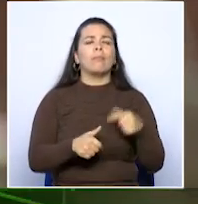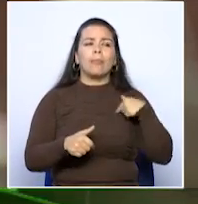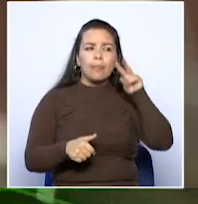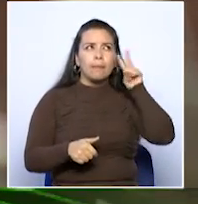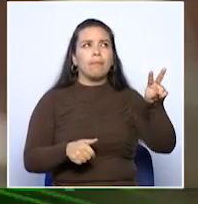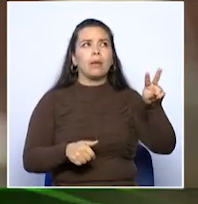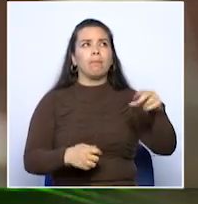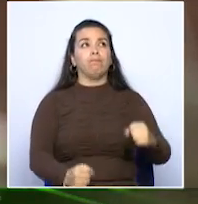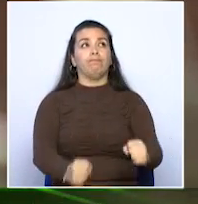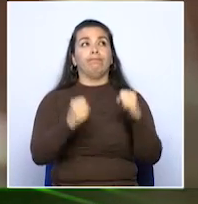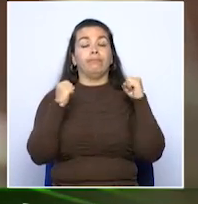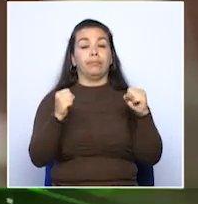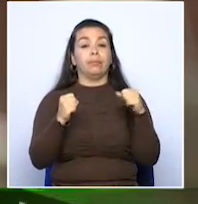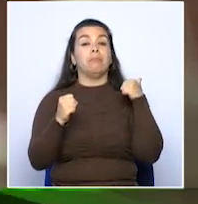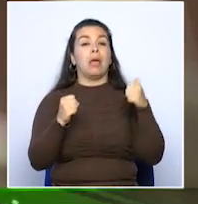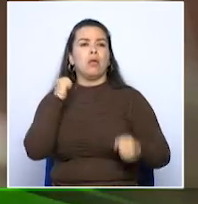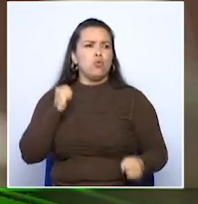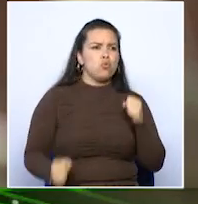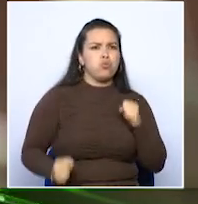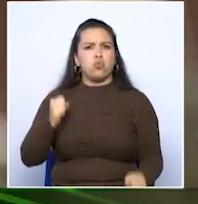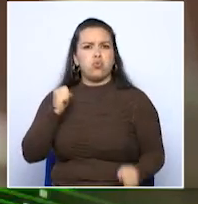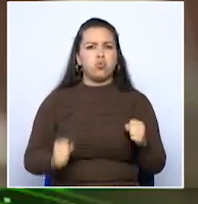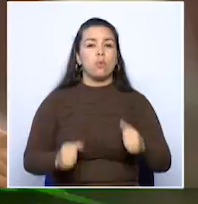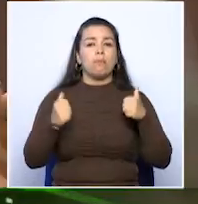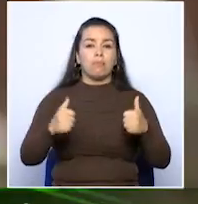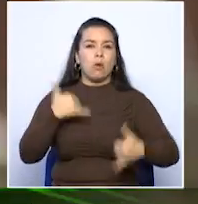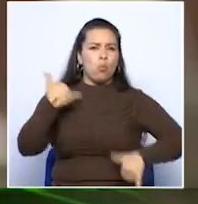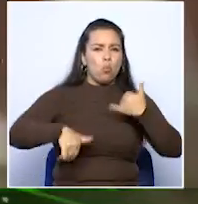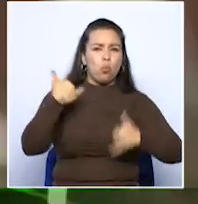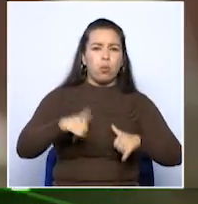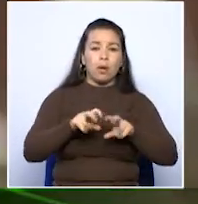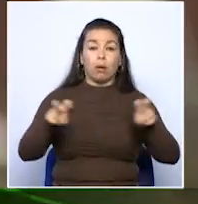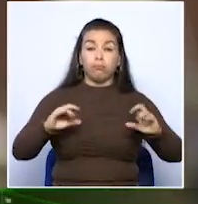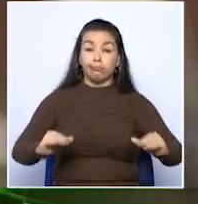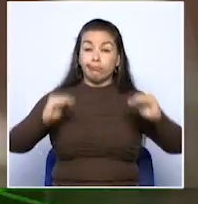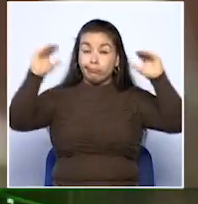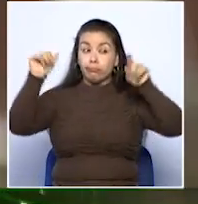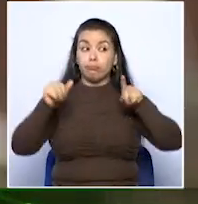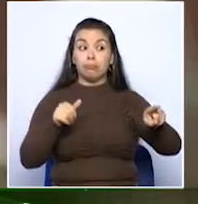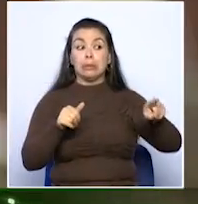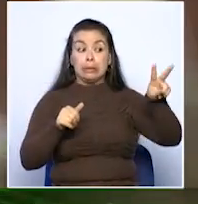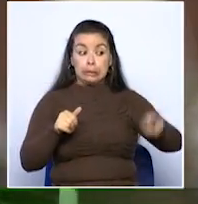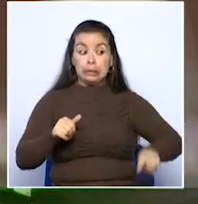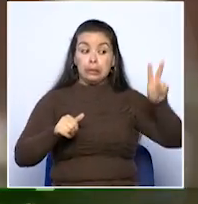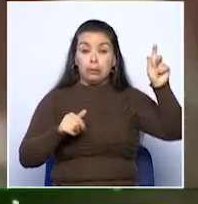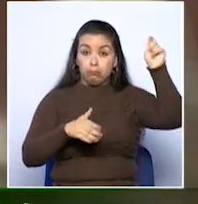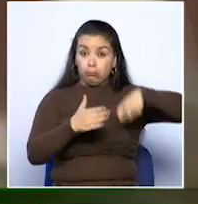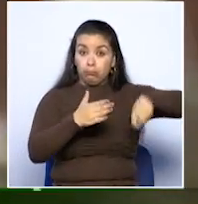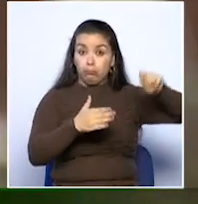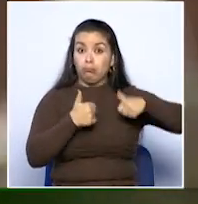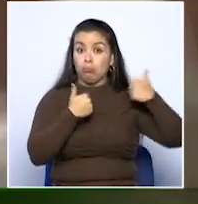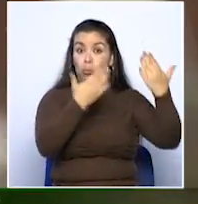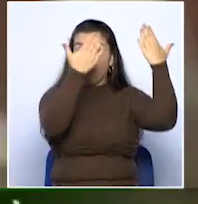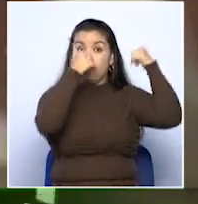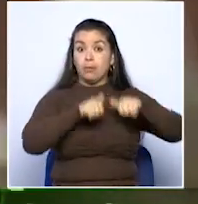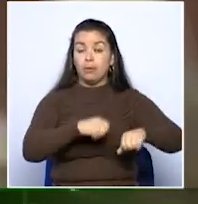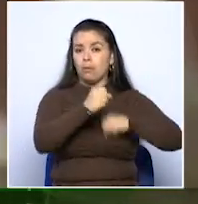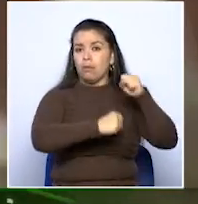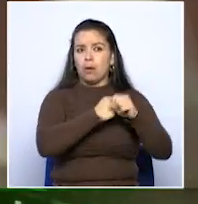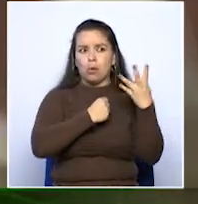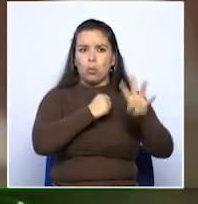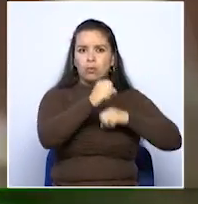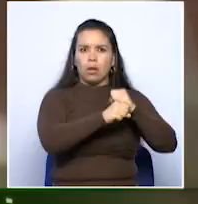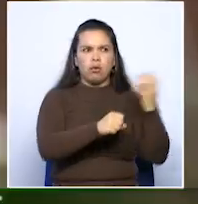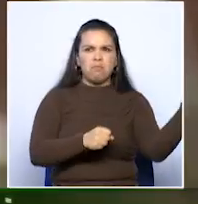él una fortaleza física, pues de hecho juega en unas categorías superiores a las que normalmente él tiene para la edad que tiene.